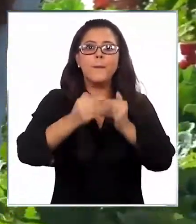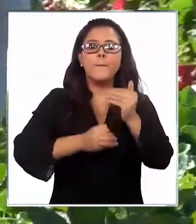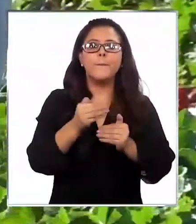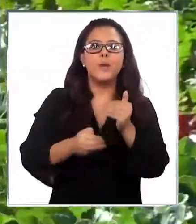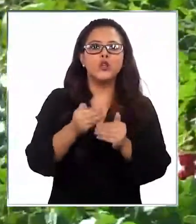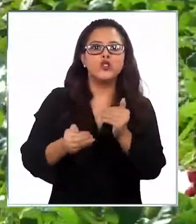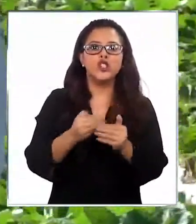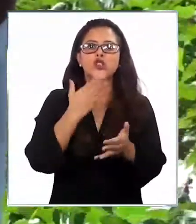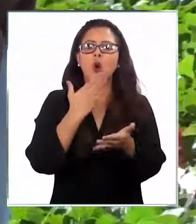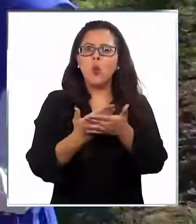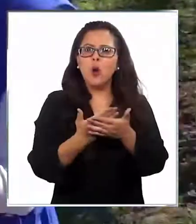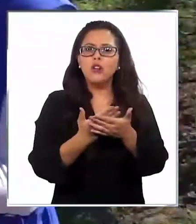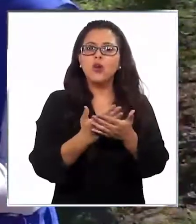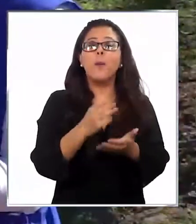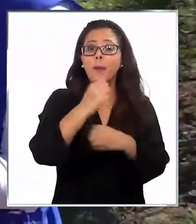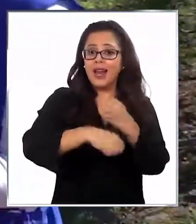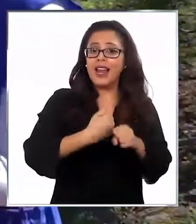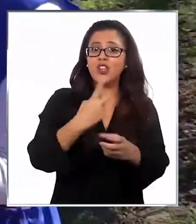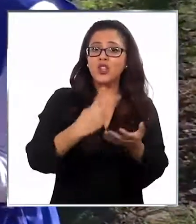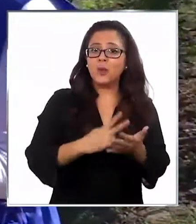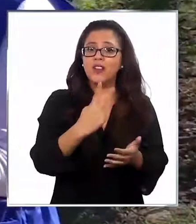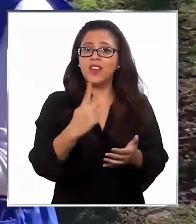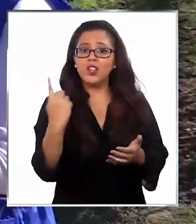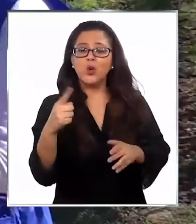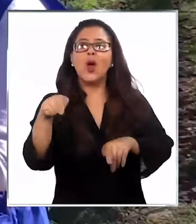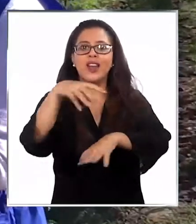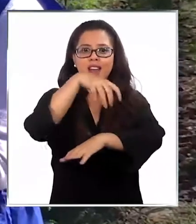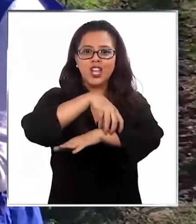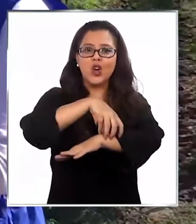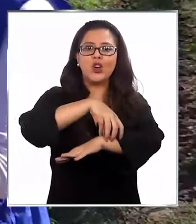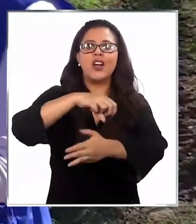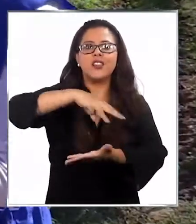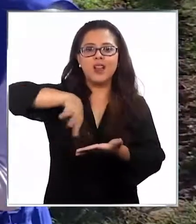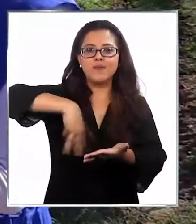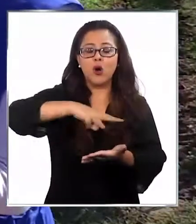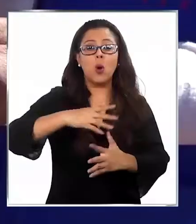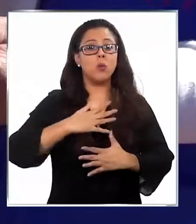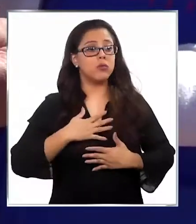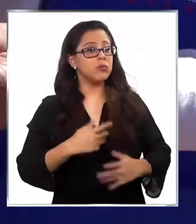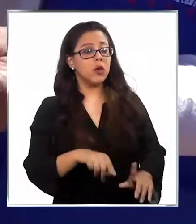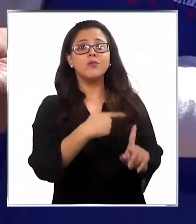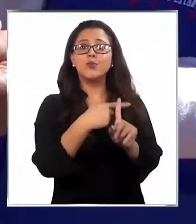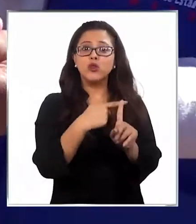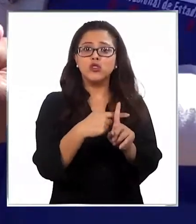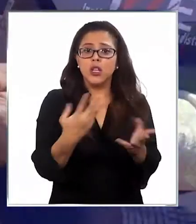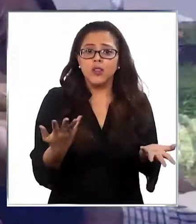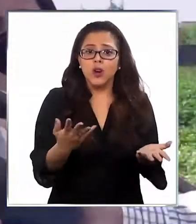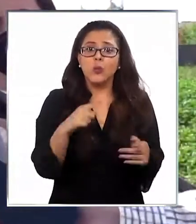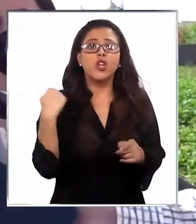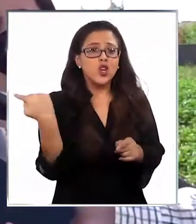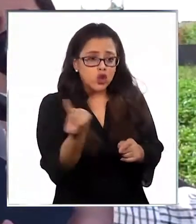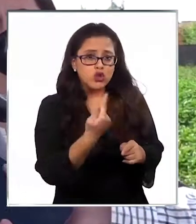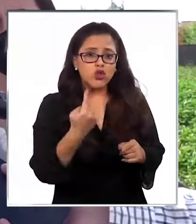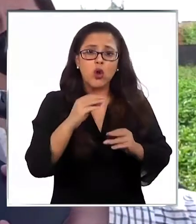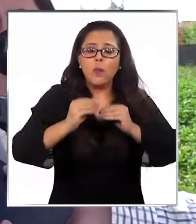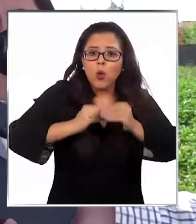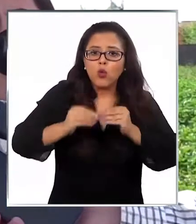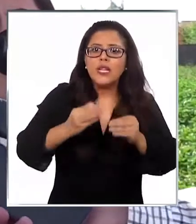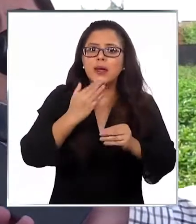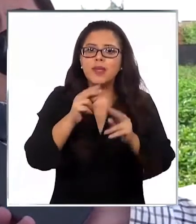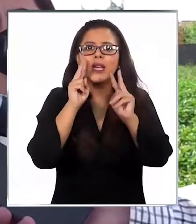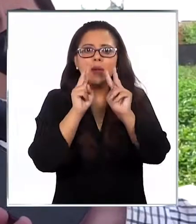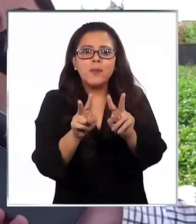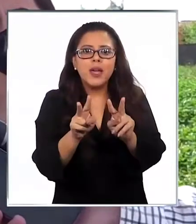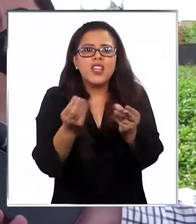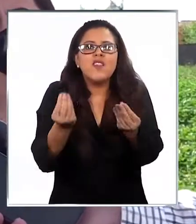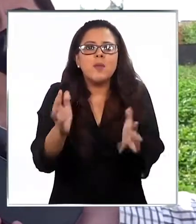fue iniciado para este 2021 en la región del Maule. Me parece bueno porque así nosotros como productores también podemos ver qué